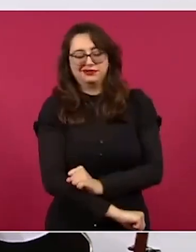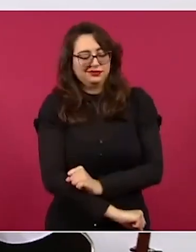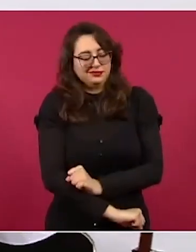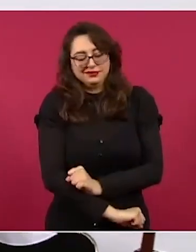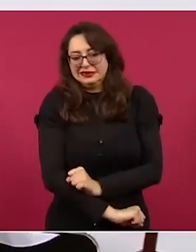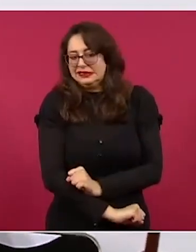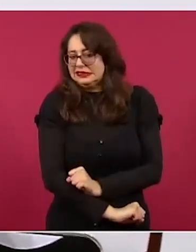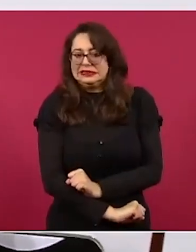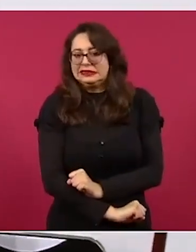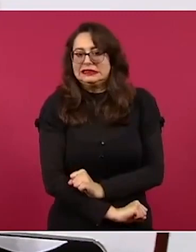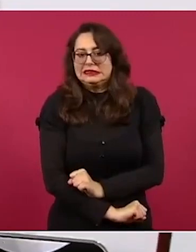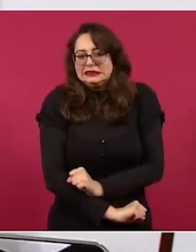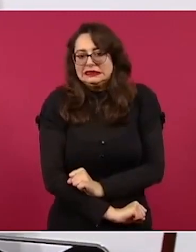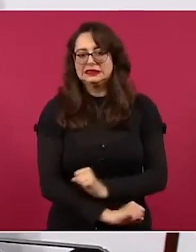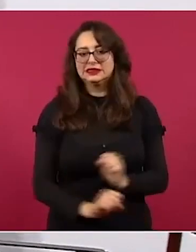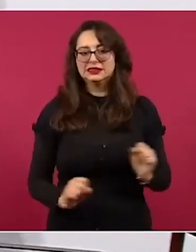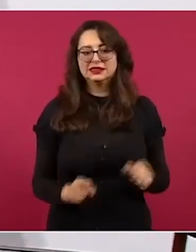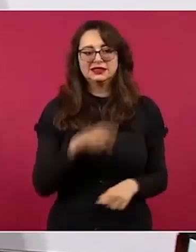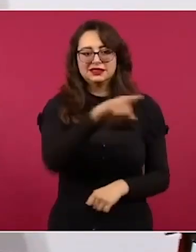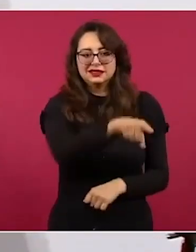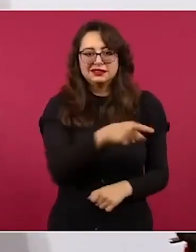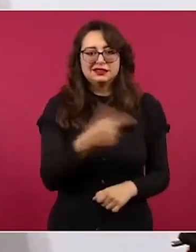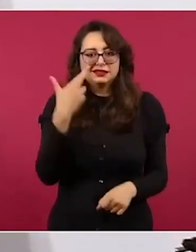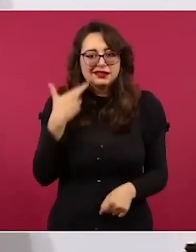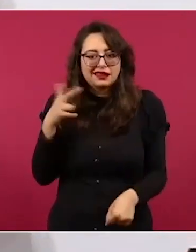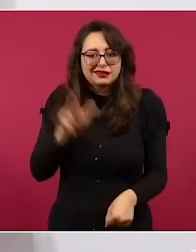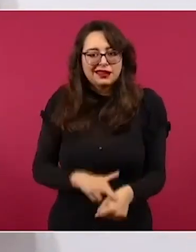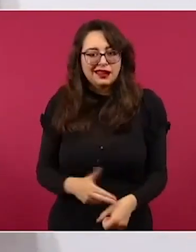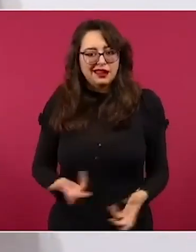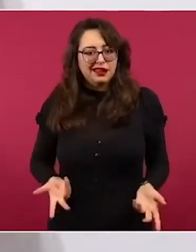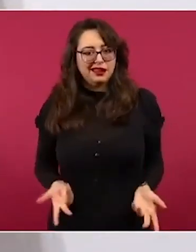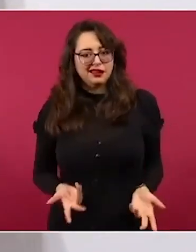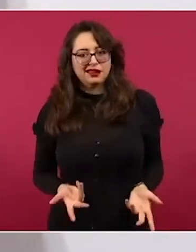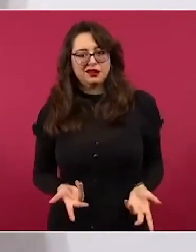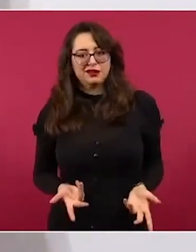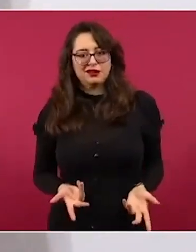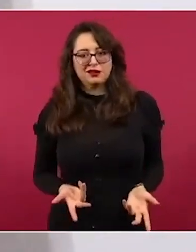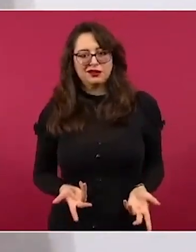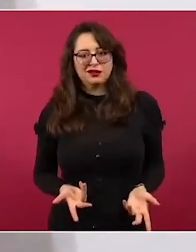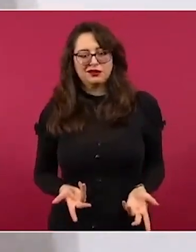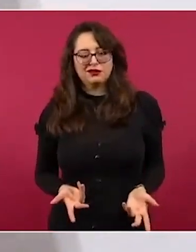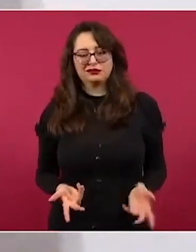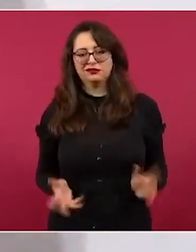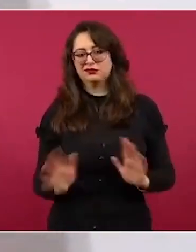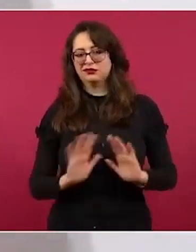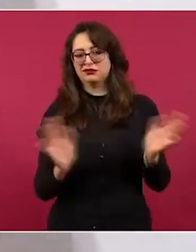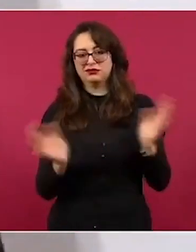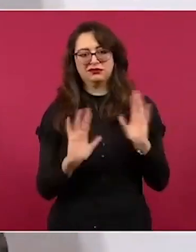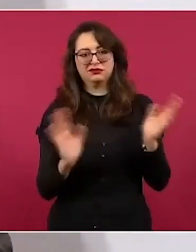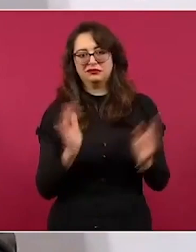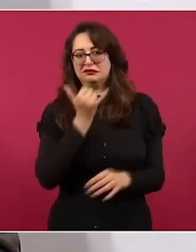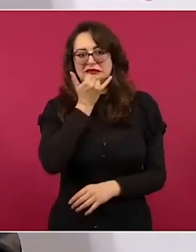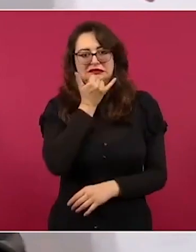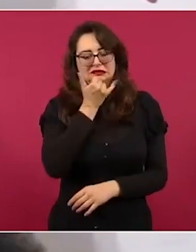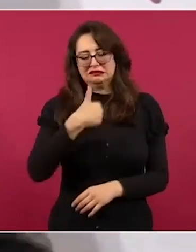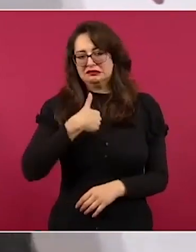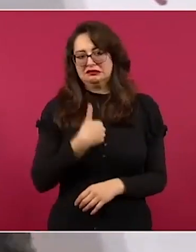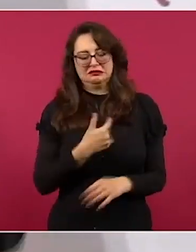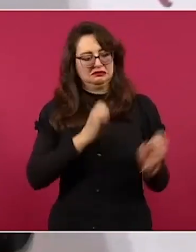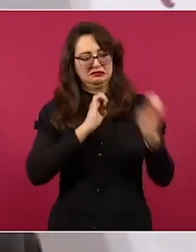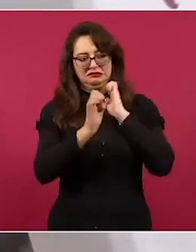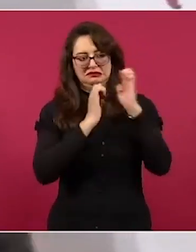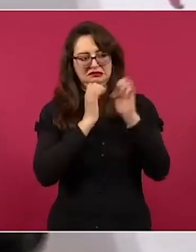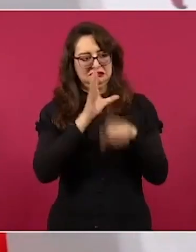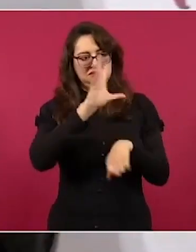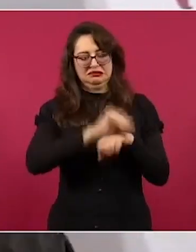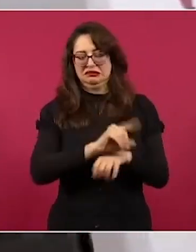es un ampón. O sea, me reservo el derecho de admisión. Sí,